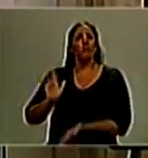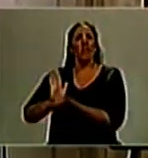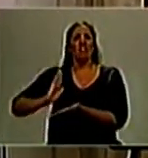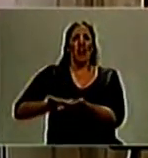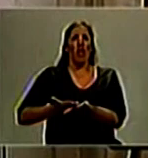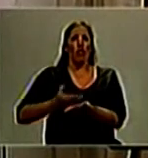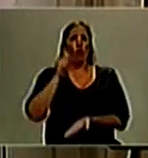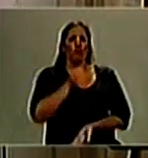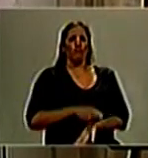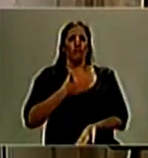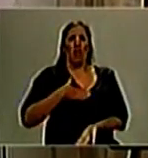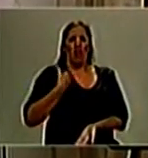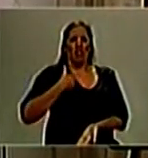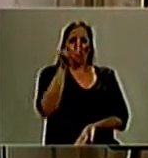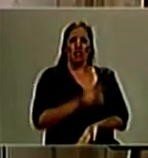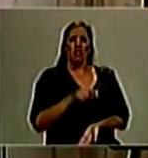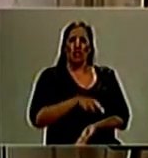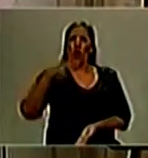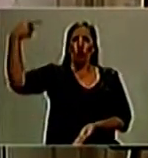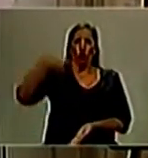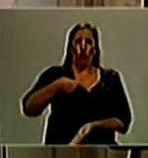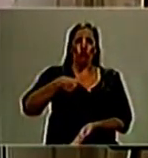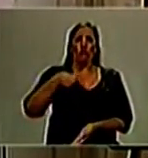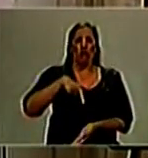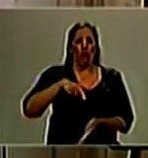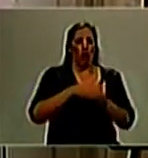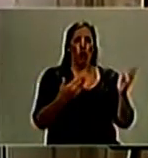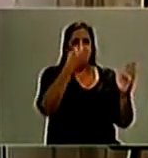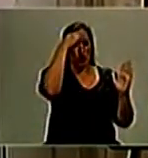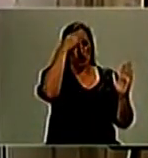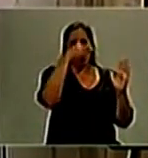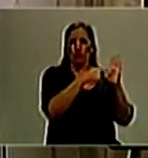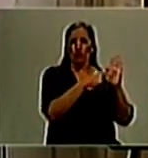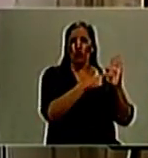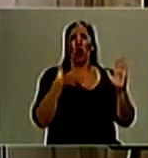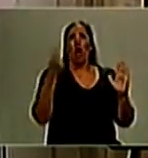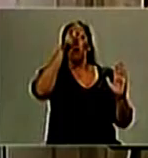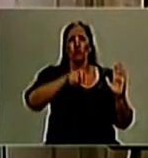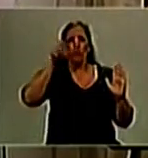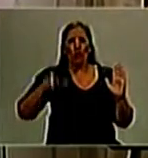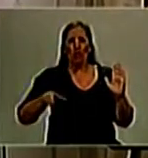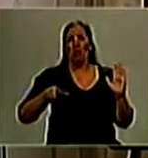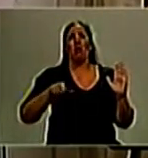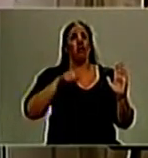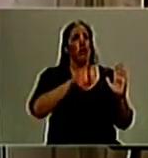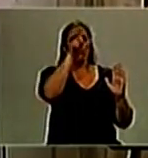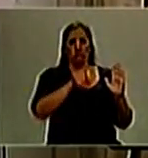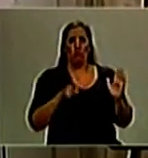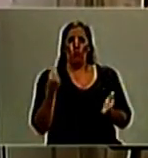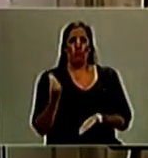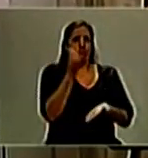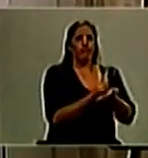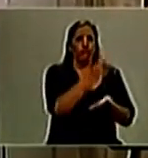todos aquellos que atenten contra el orden constitucional, contra las autoridades legal y constitucionalmente